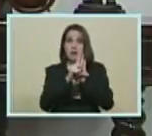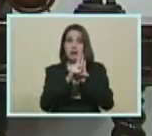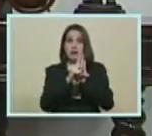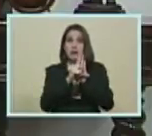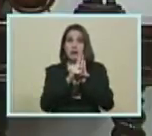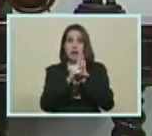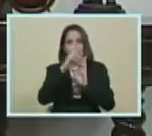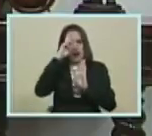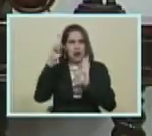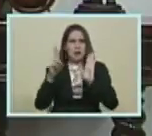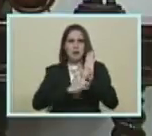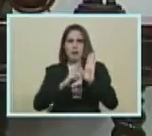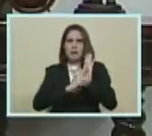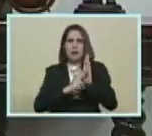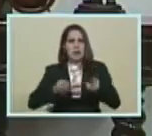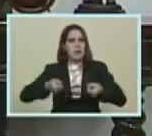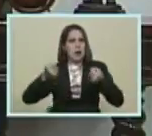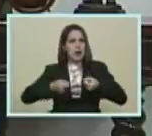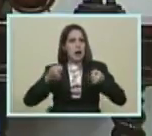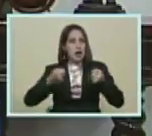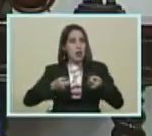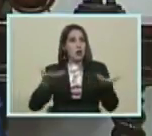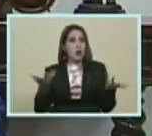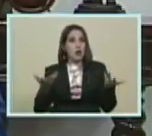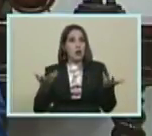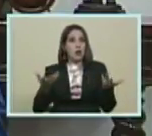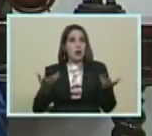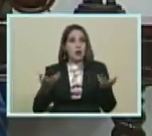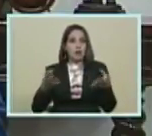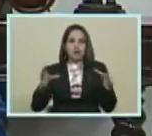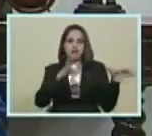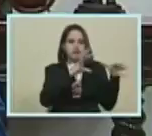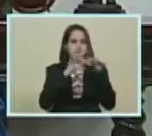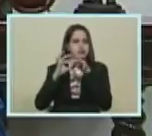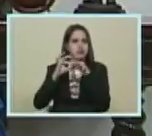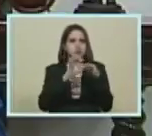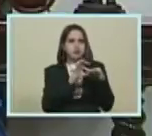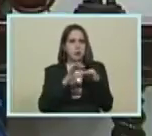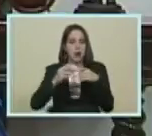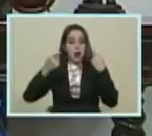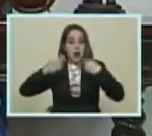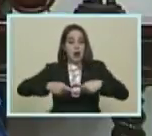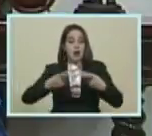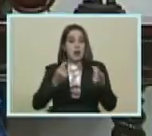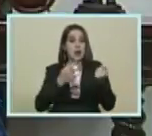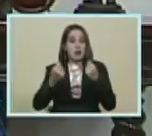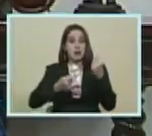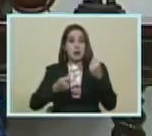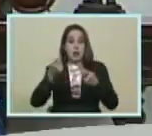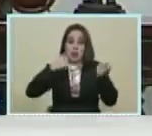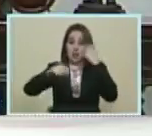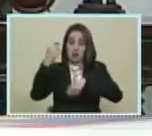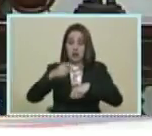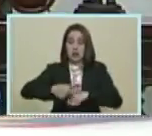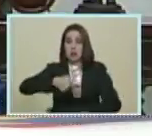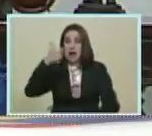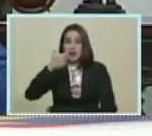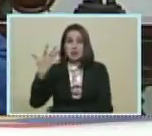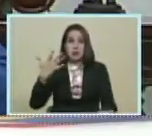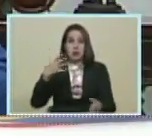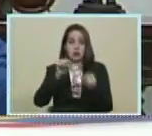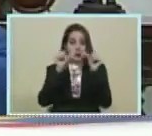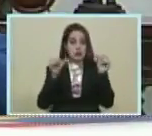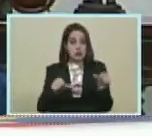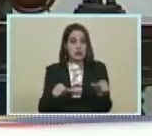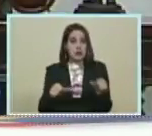Y respeta Al mercado Que combina Un sistema De precio máximo De venta Al público Que es un